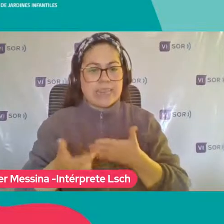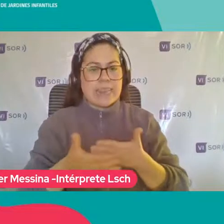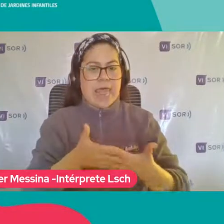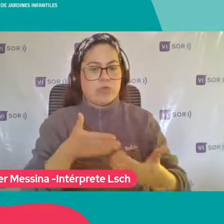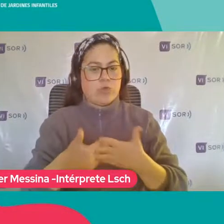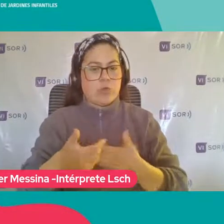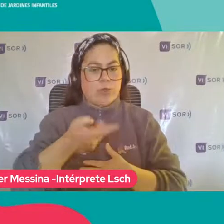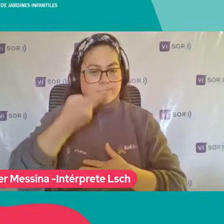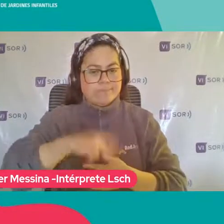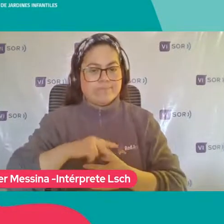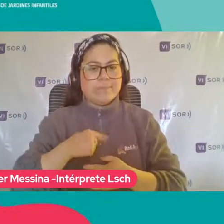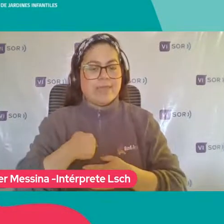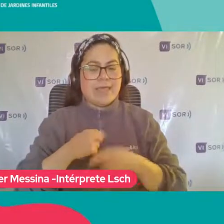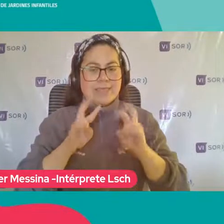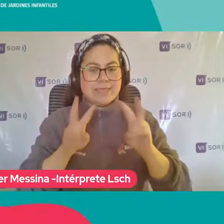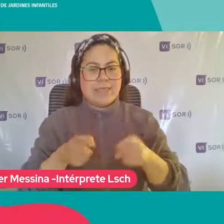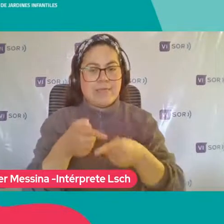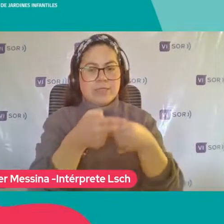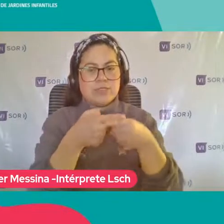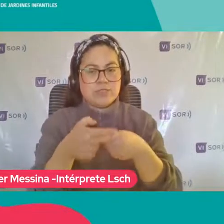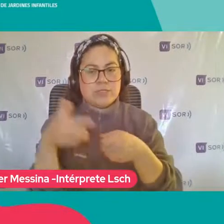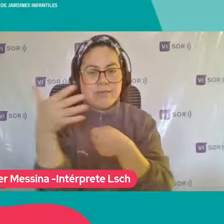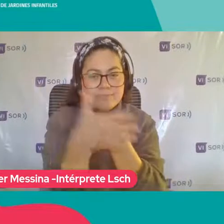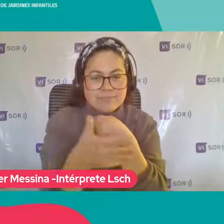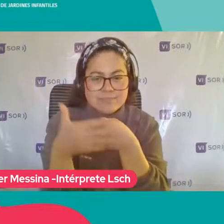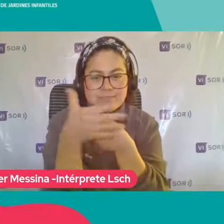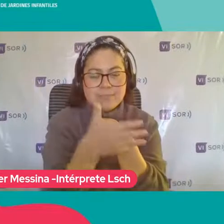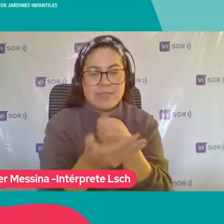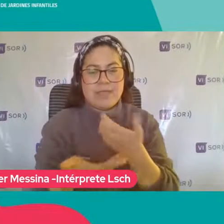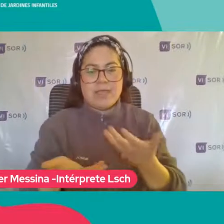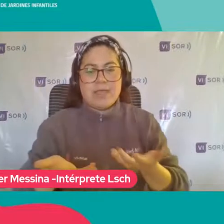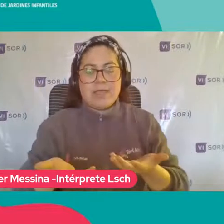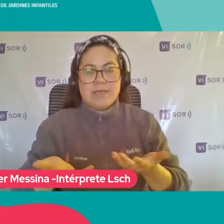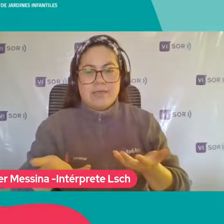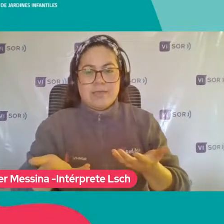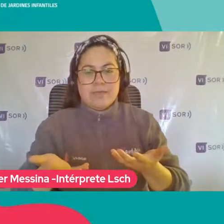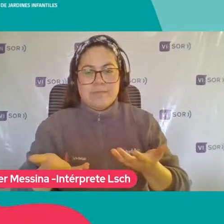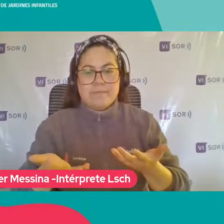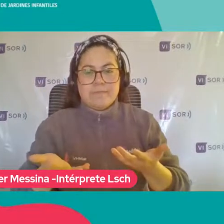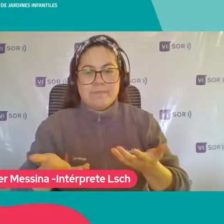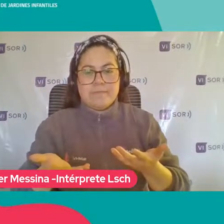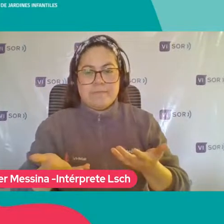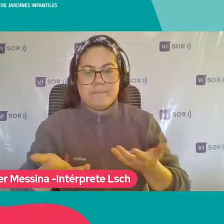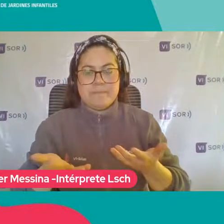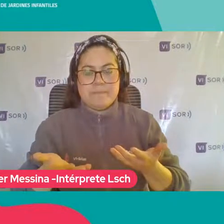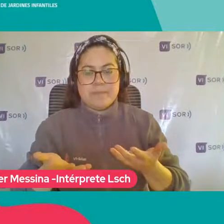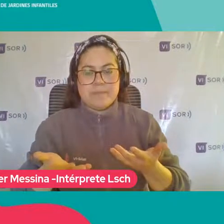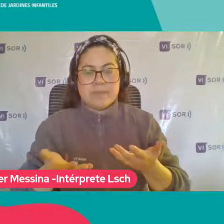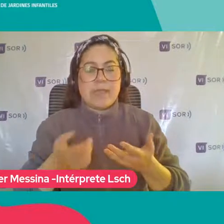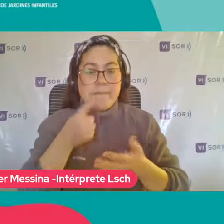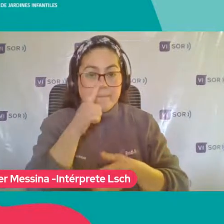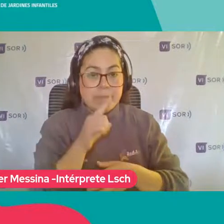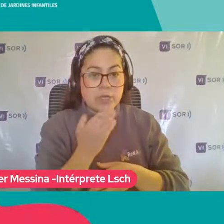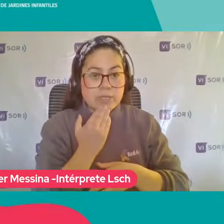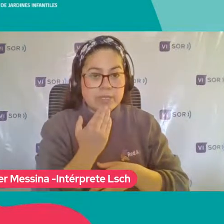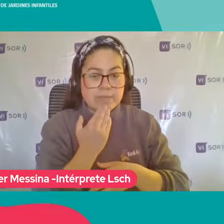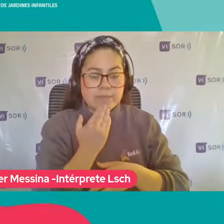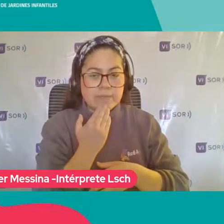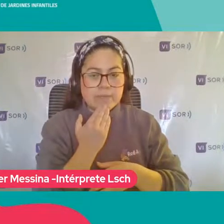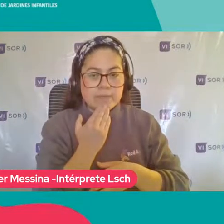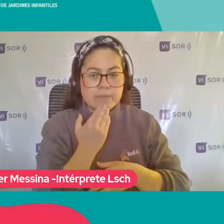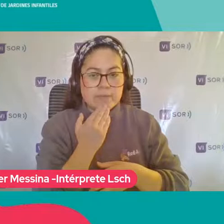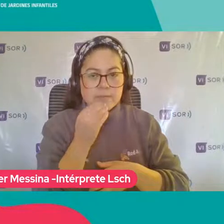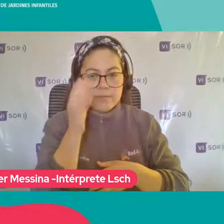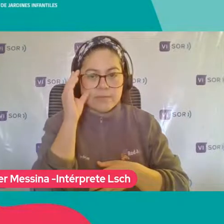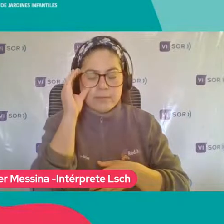Que tiene que ver Con lo social Con la protección Y con esta En general con eso Pero además Tiene que ver Con